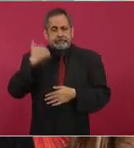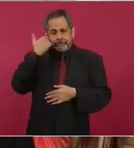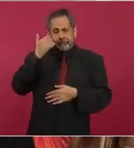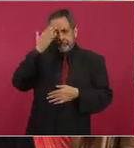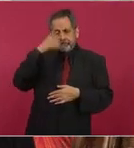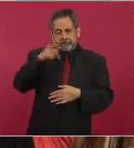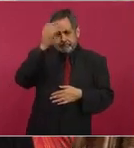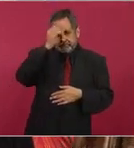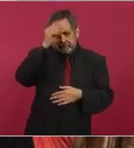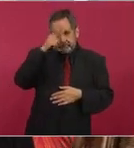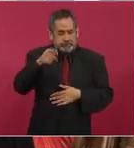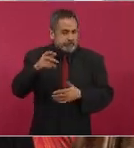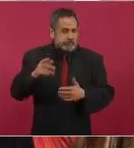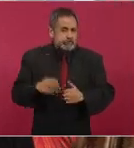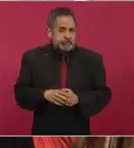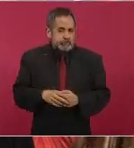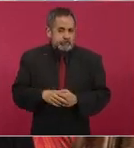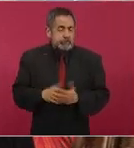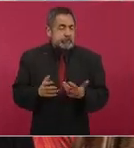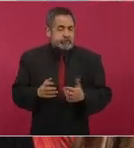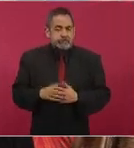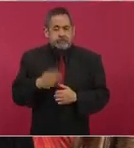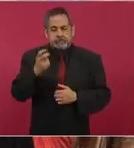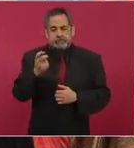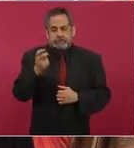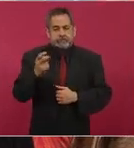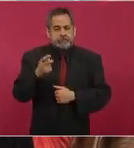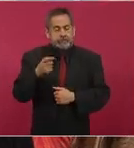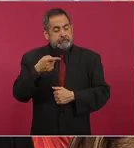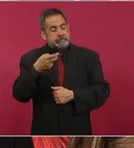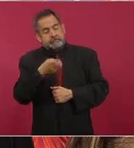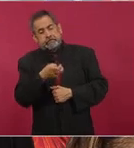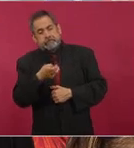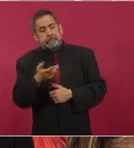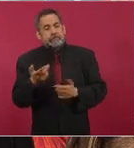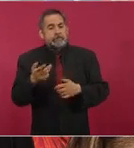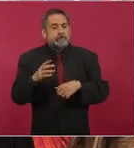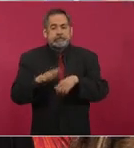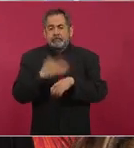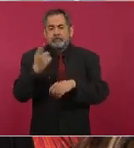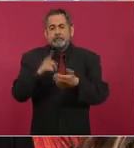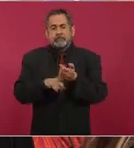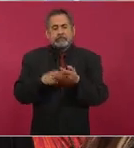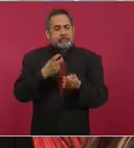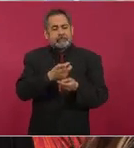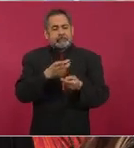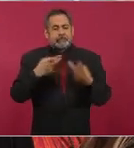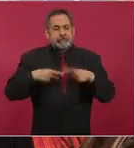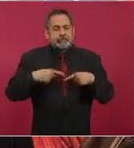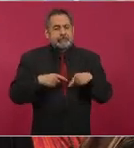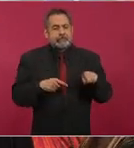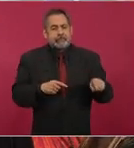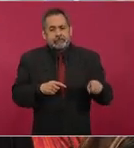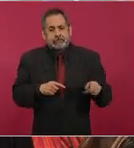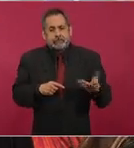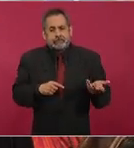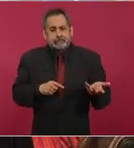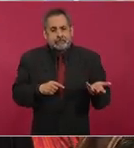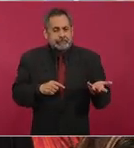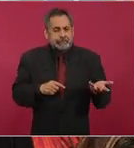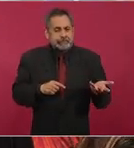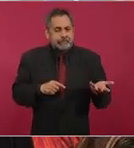su opinión de este caso y porque estas personas que